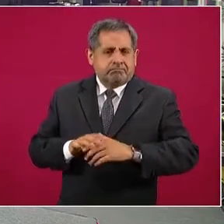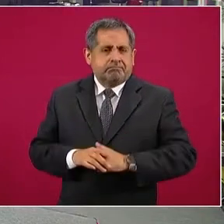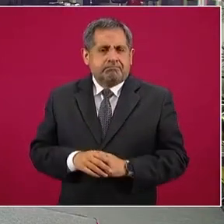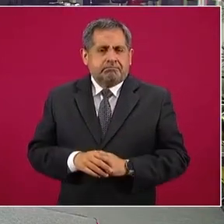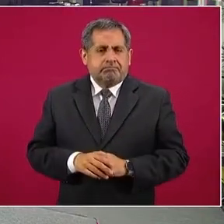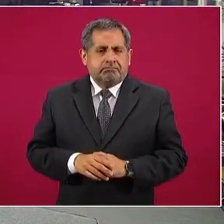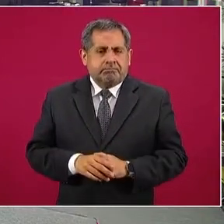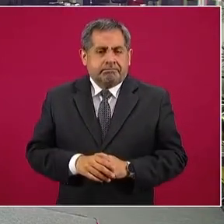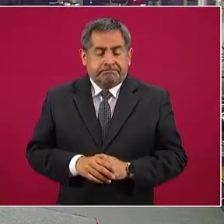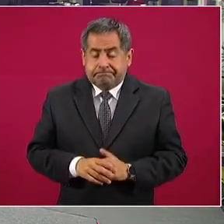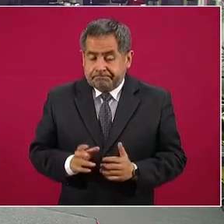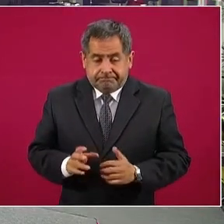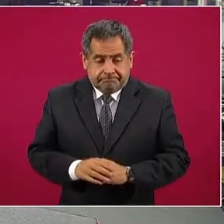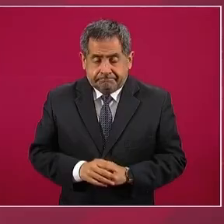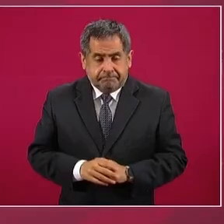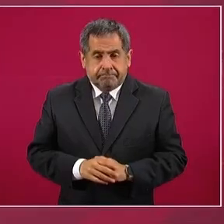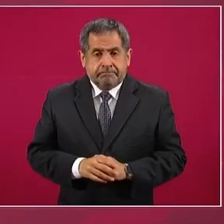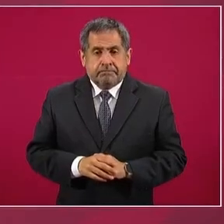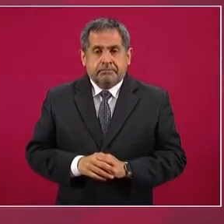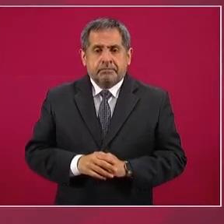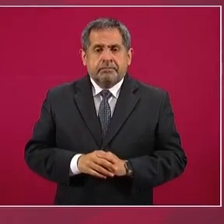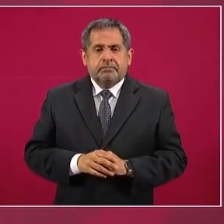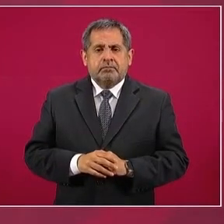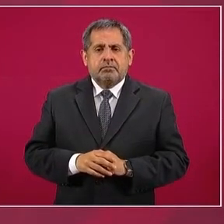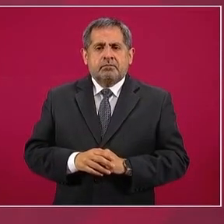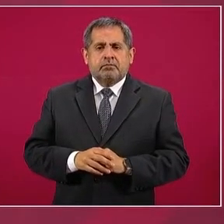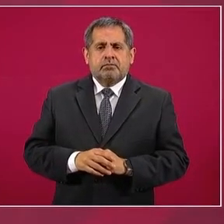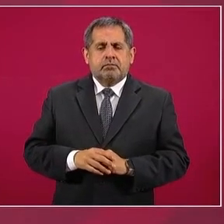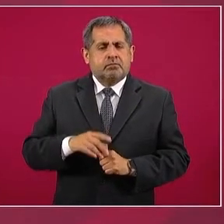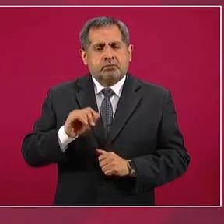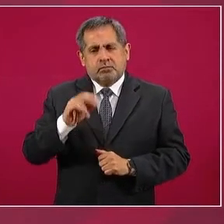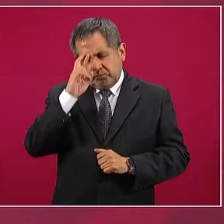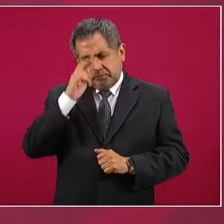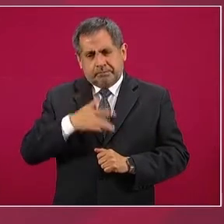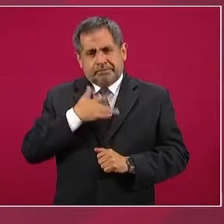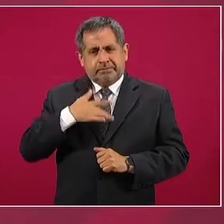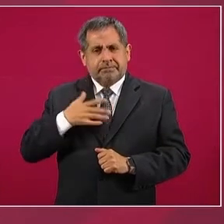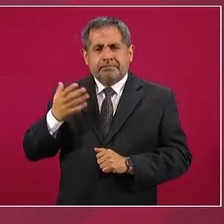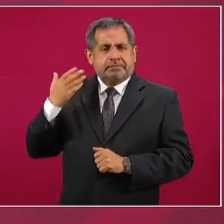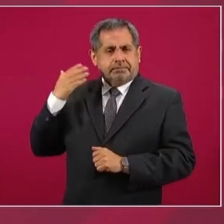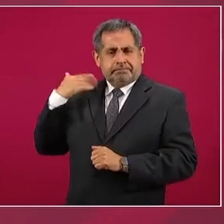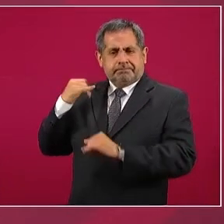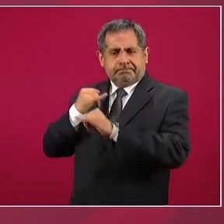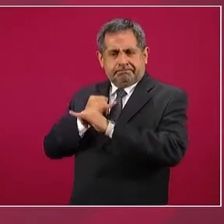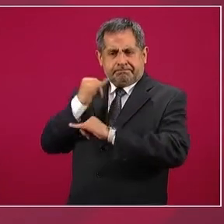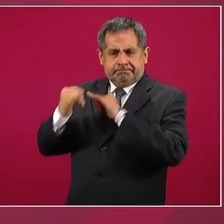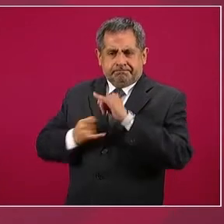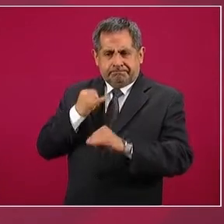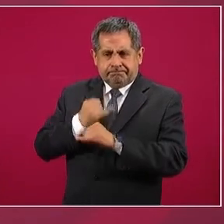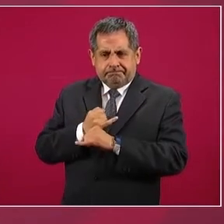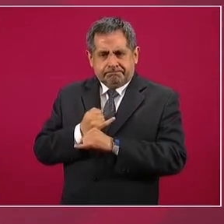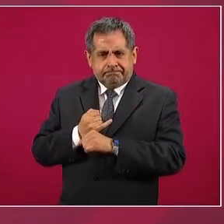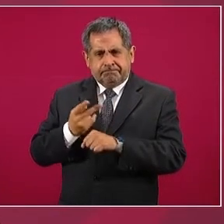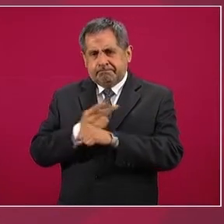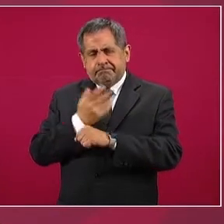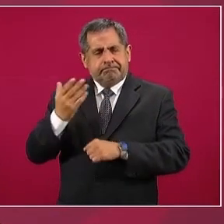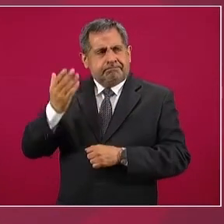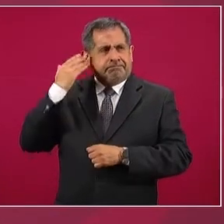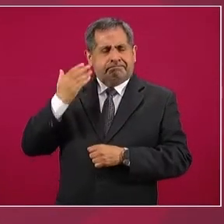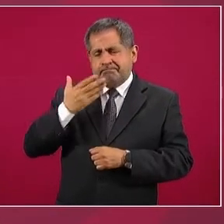no actuaron bien los organismos internacionales en el pasado.